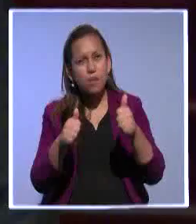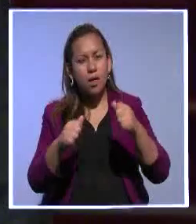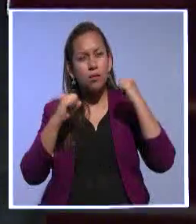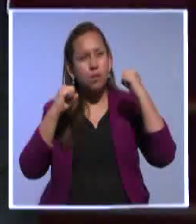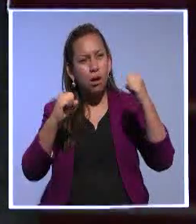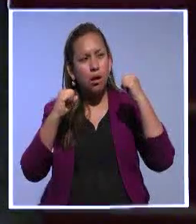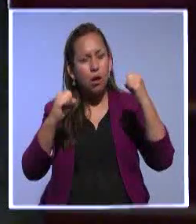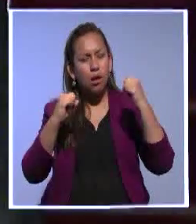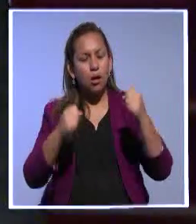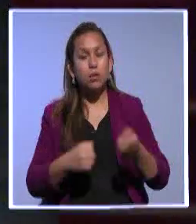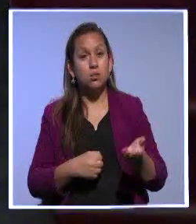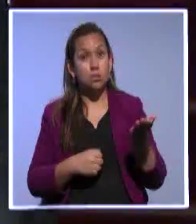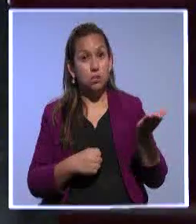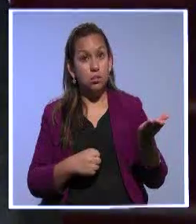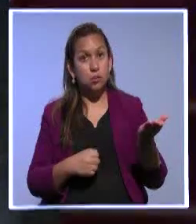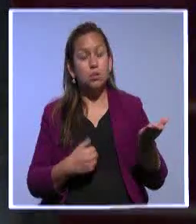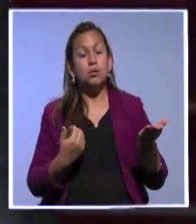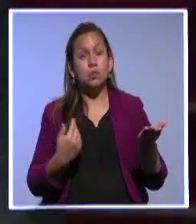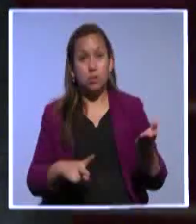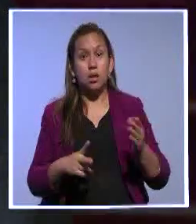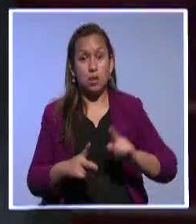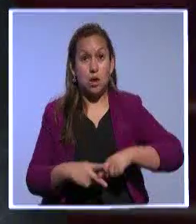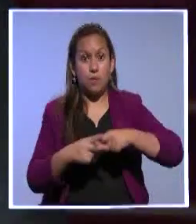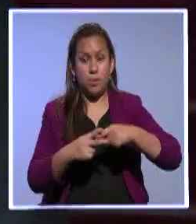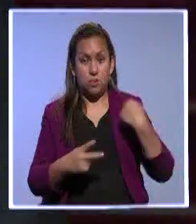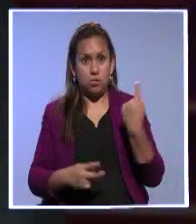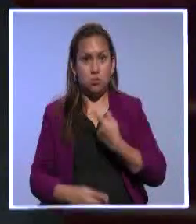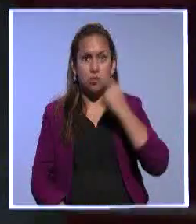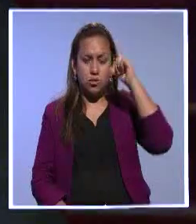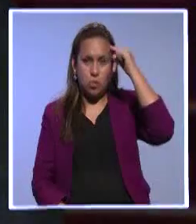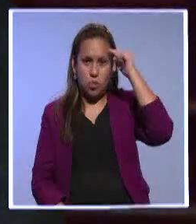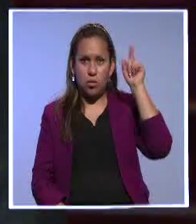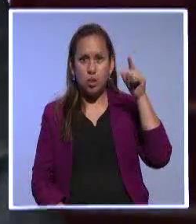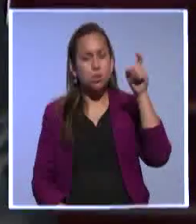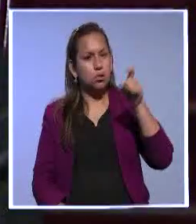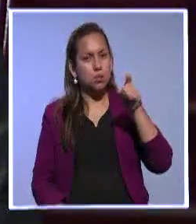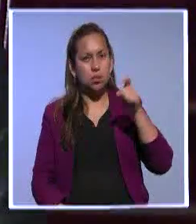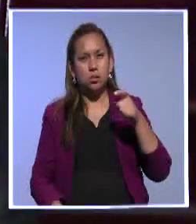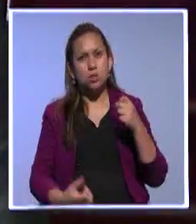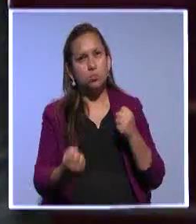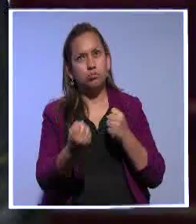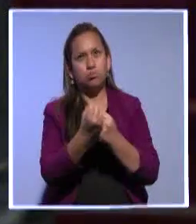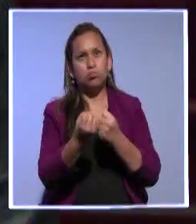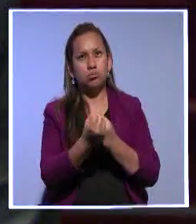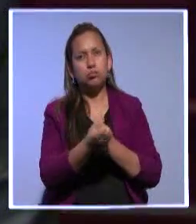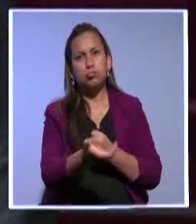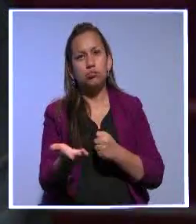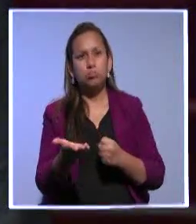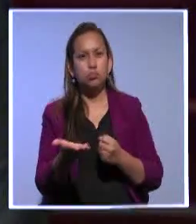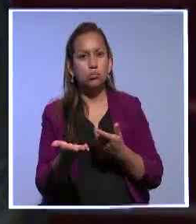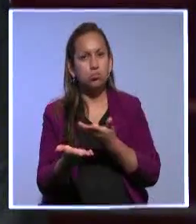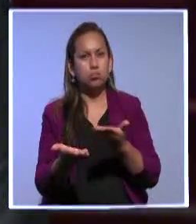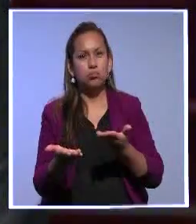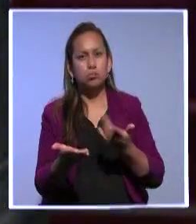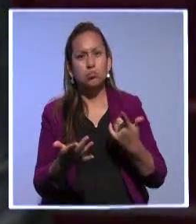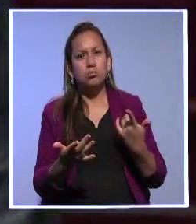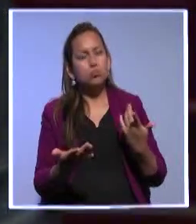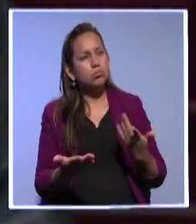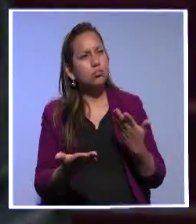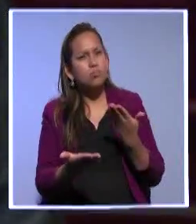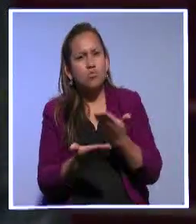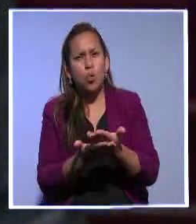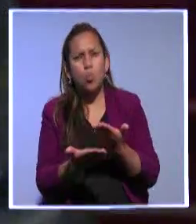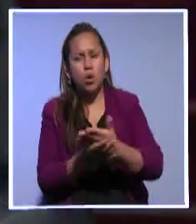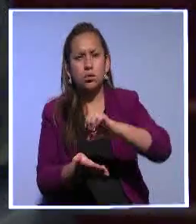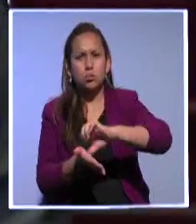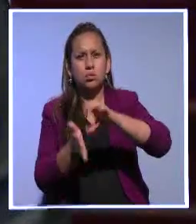la cual estamos partiendo nosotros como gobierno, porque al final tenemos también una historia que defender, tendremos que nutrirnos de una gran cantidad de propuestas ciudadanas que